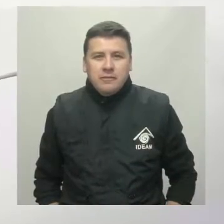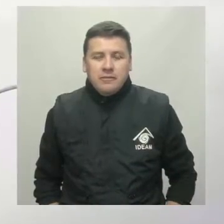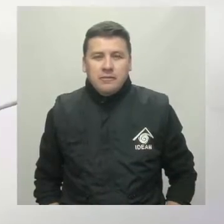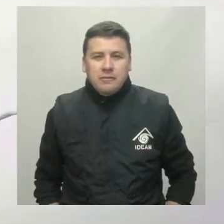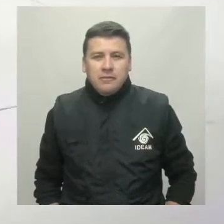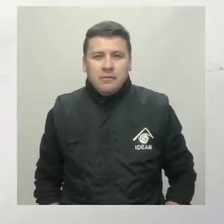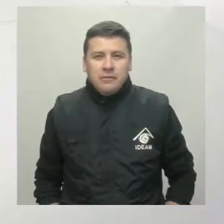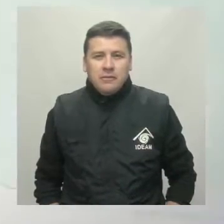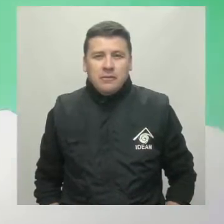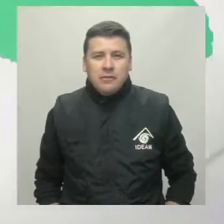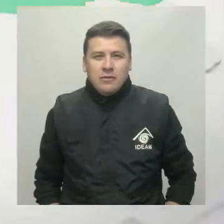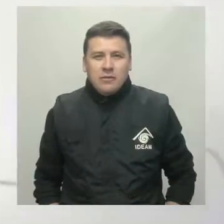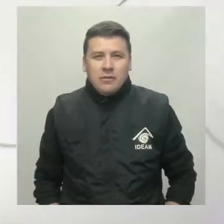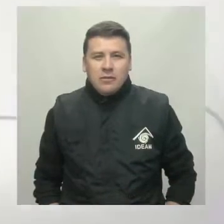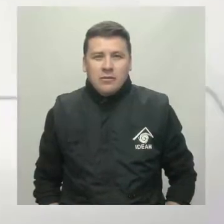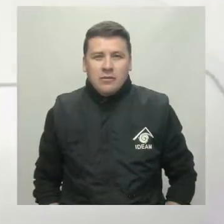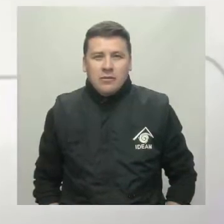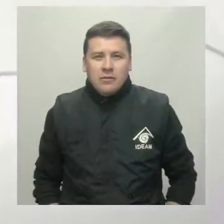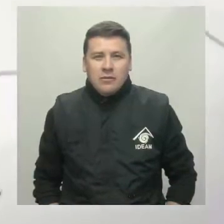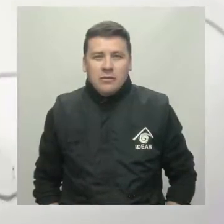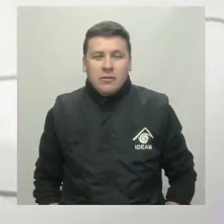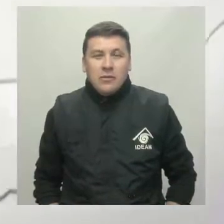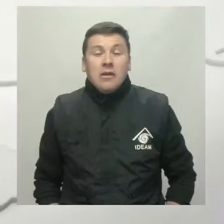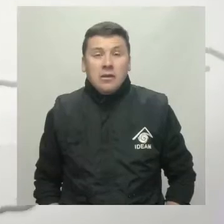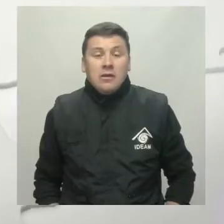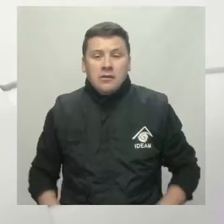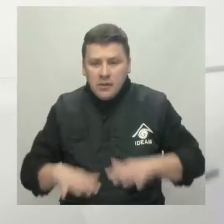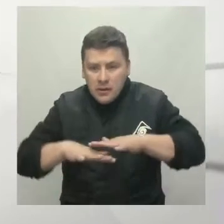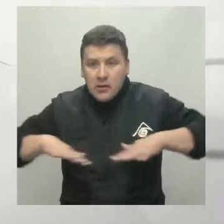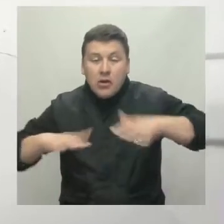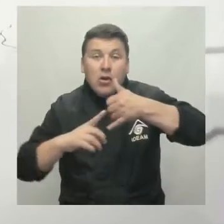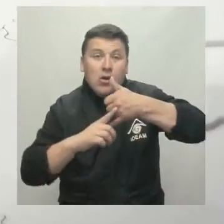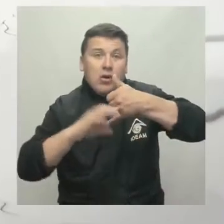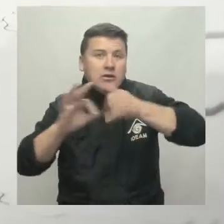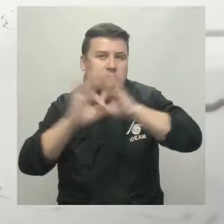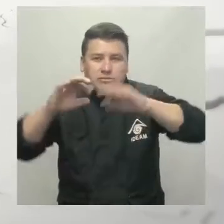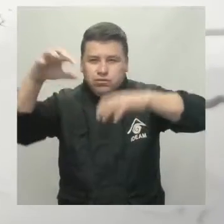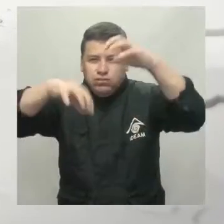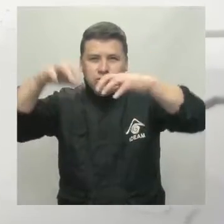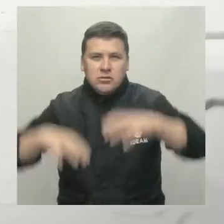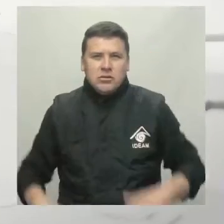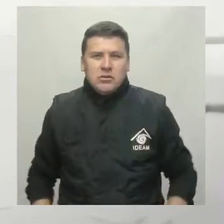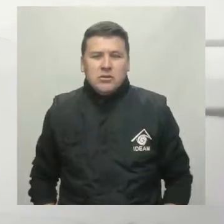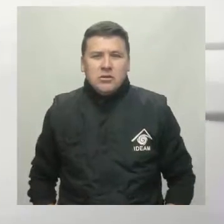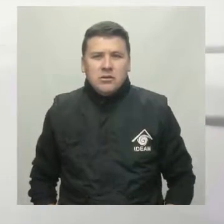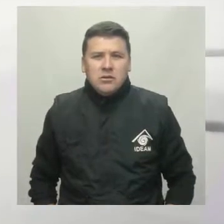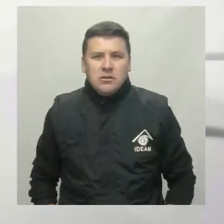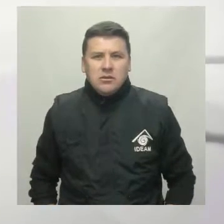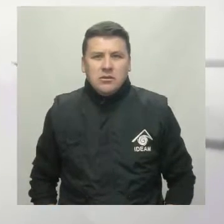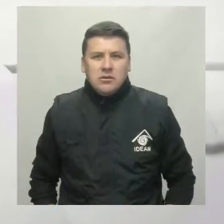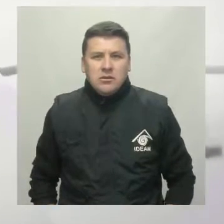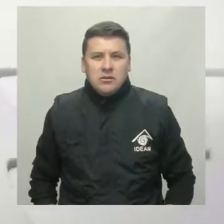de norte de Santander y en las montañas del Cauca y Nariño. En los llanos orientales estimamos predominio de tiempo seco con cielo parcialmente